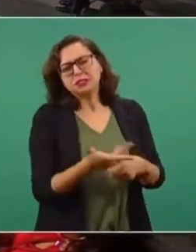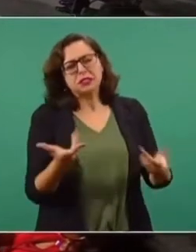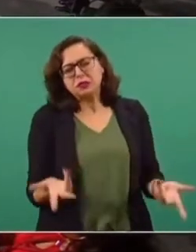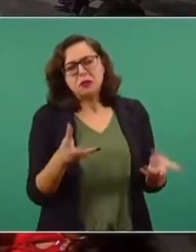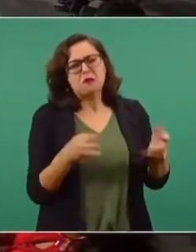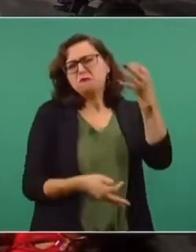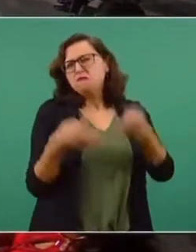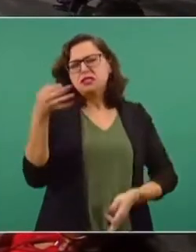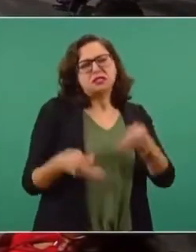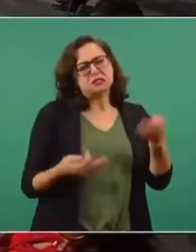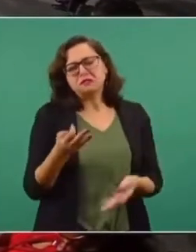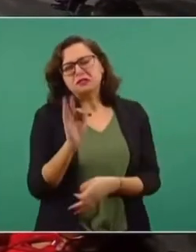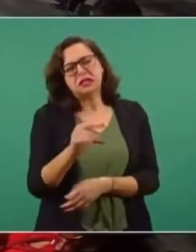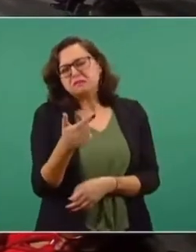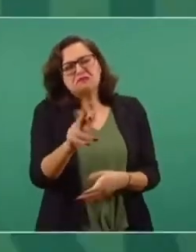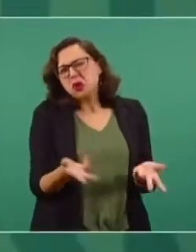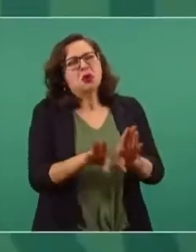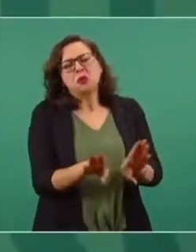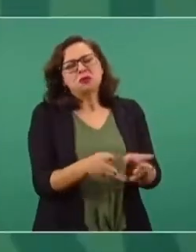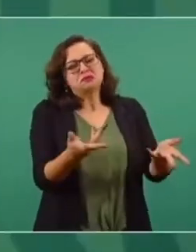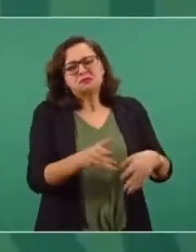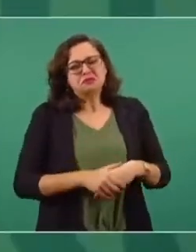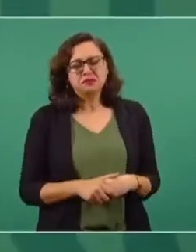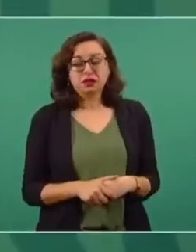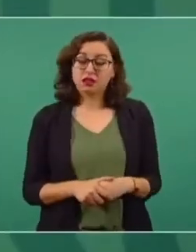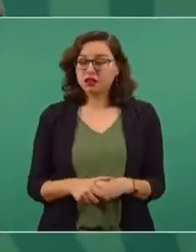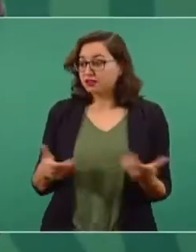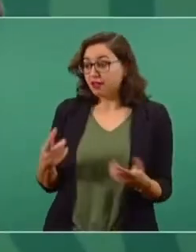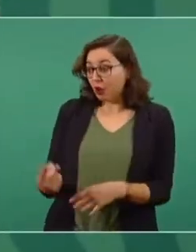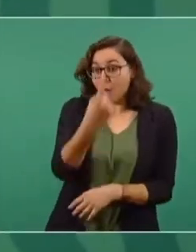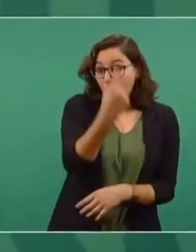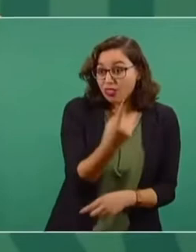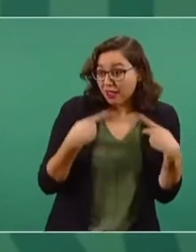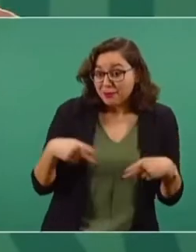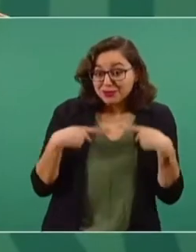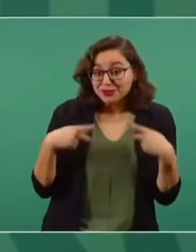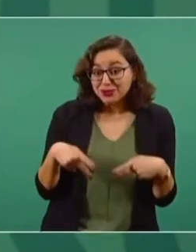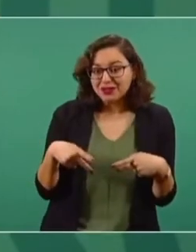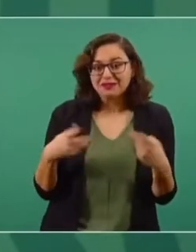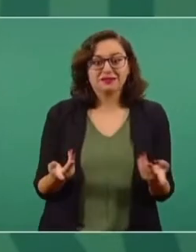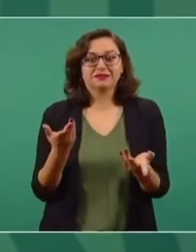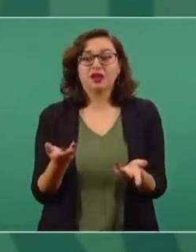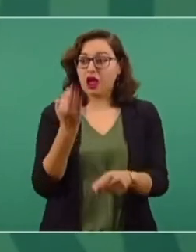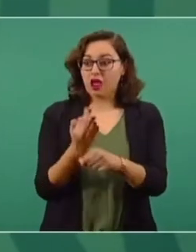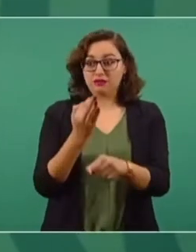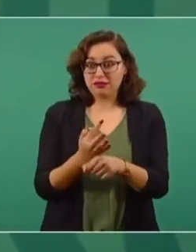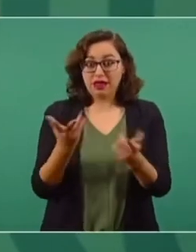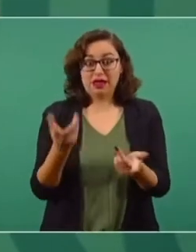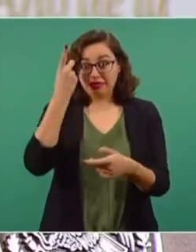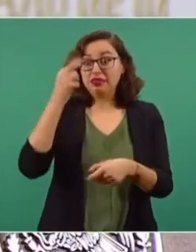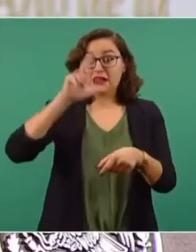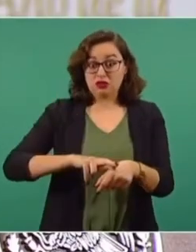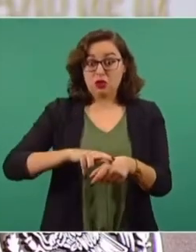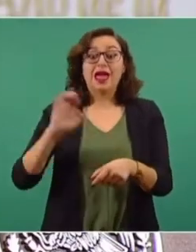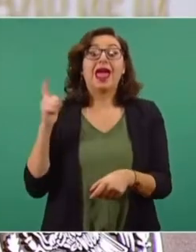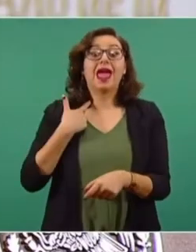¿La fiscalía qué papel tiene? Es que no es un funcionario, está siendo juzgado el anterior director de Pemex